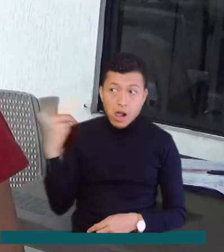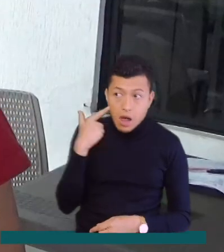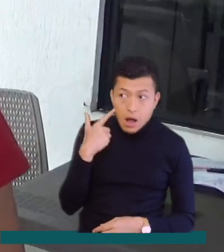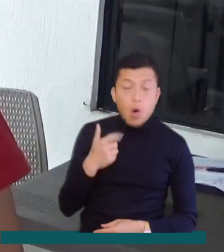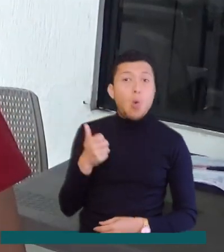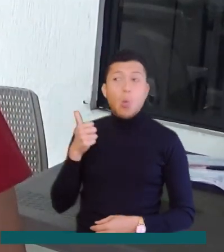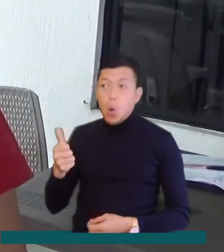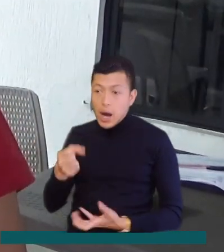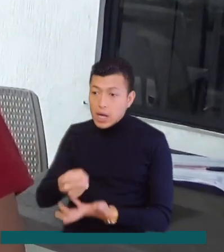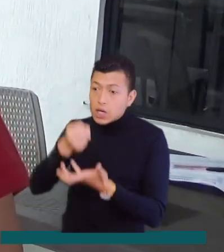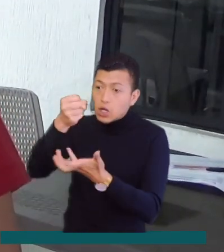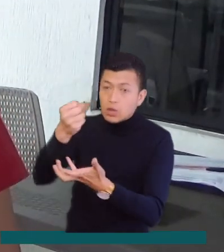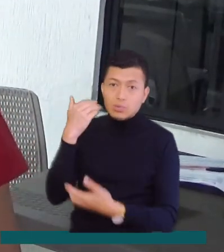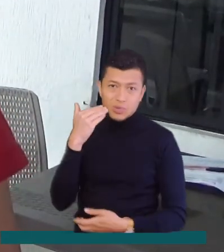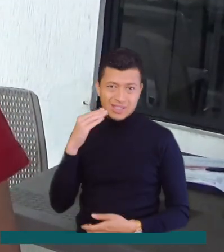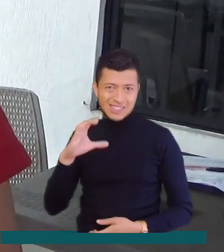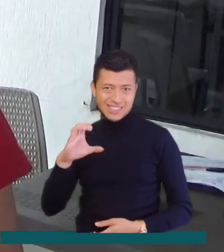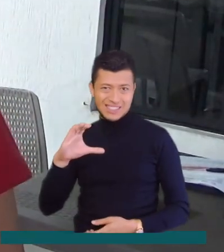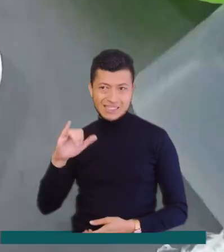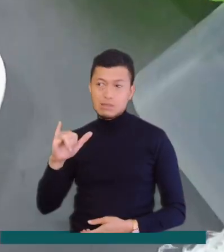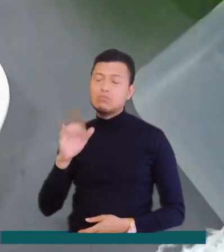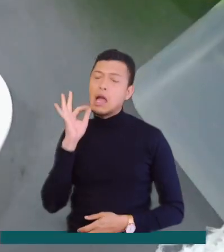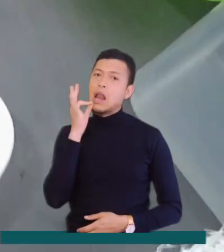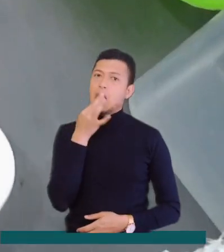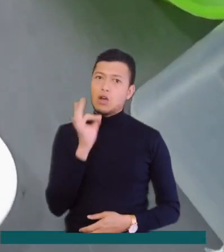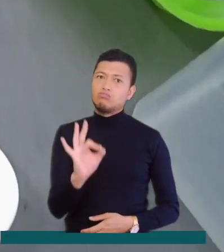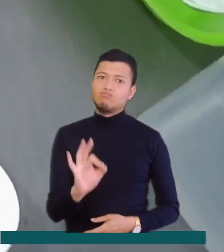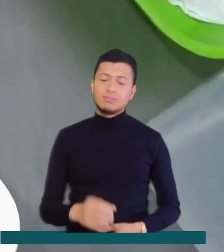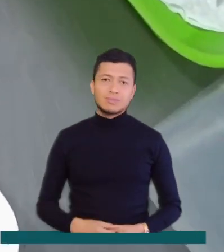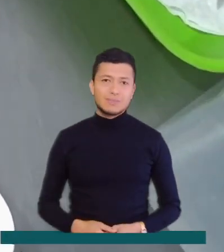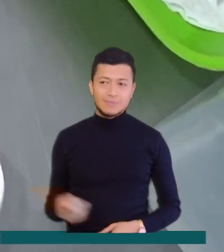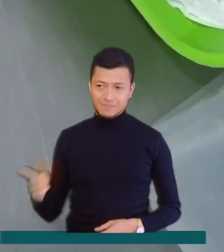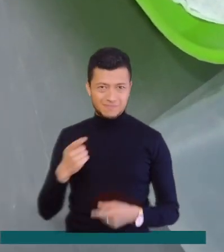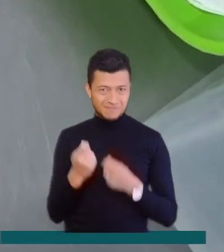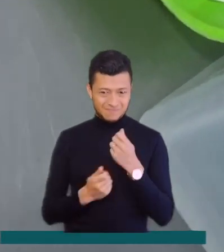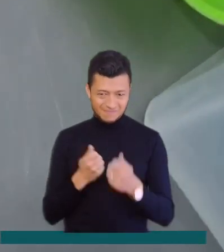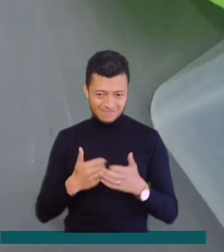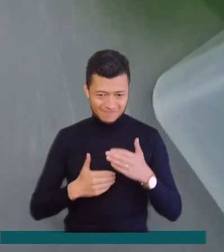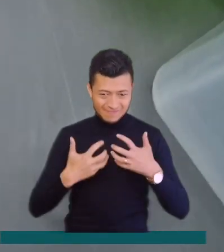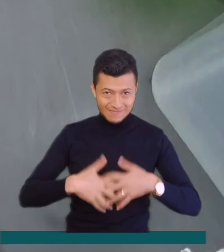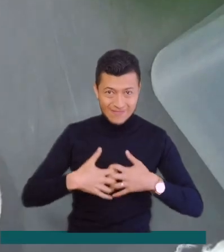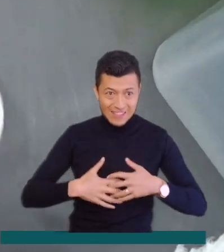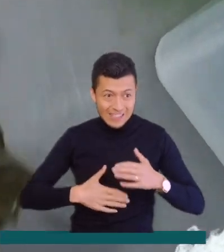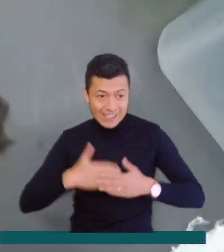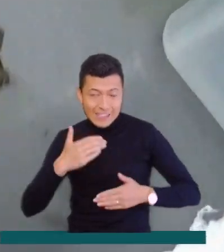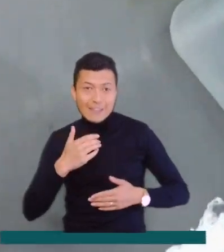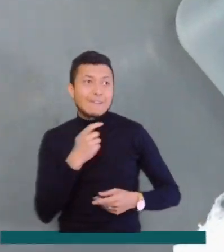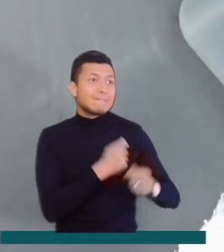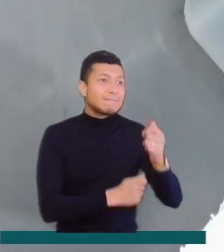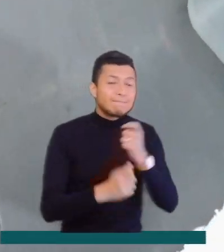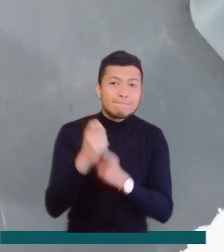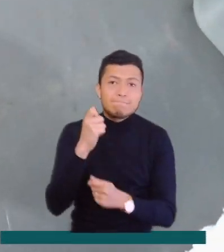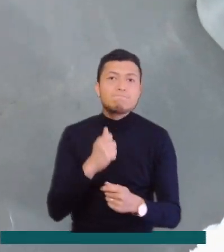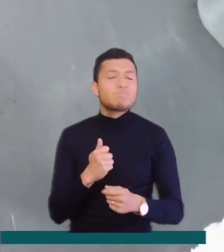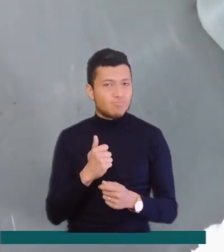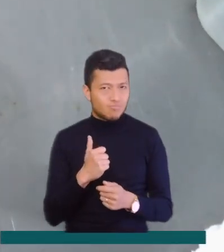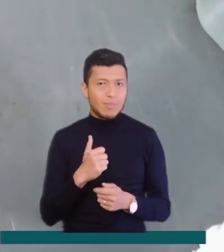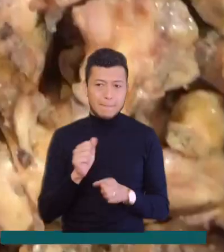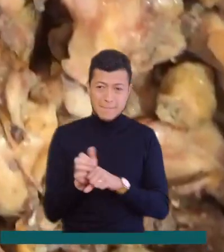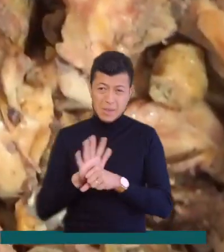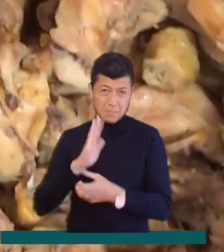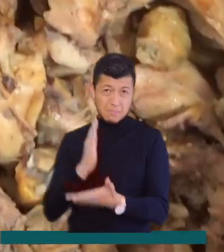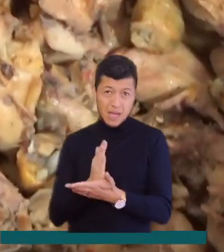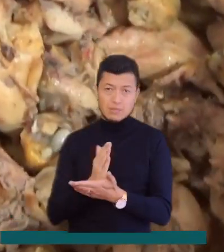tamales de Doña Ceci y son deliciosos, muy ricos. Este emprendimiento sobrevivió durante la pandemia entregando sus productos a